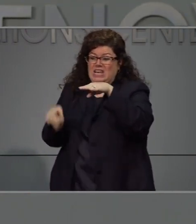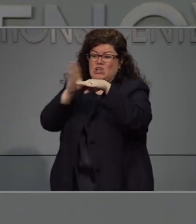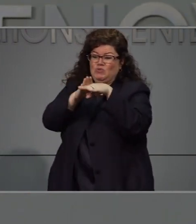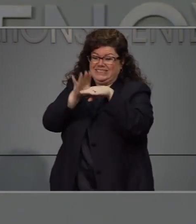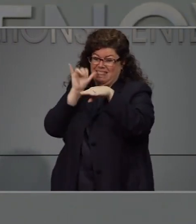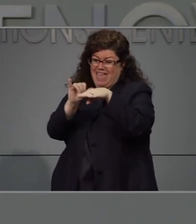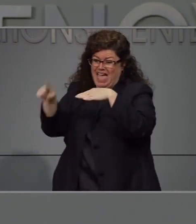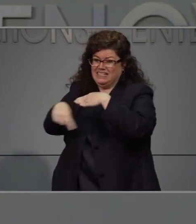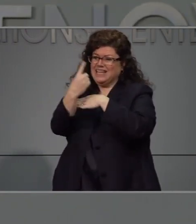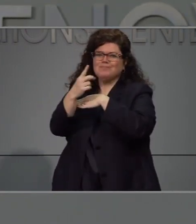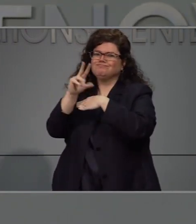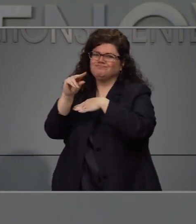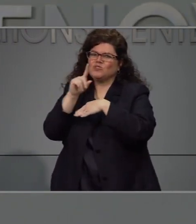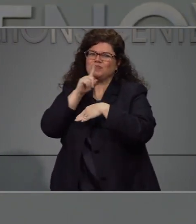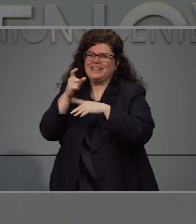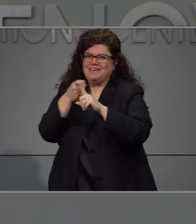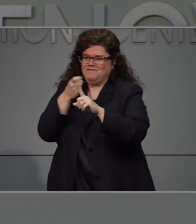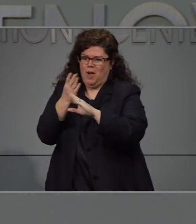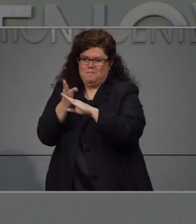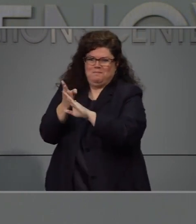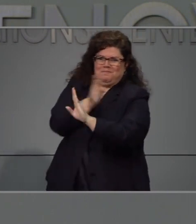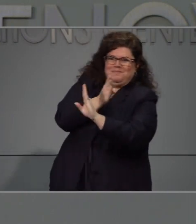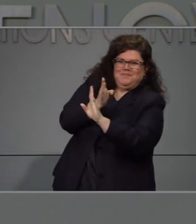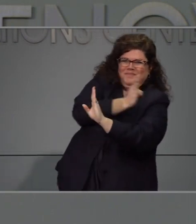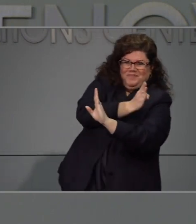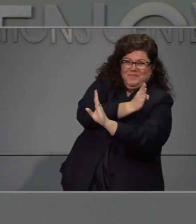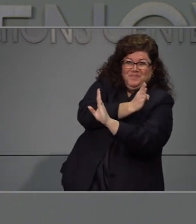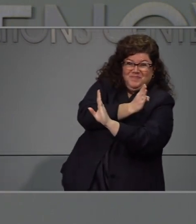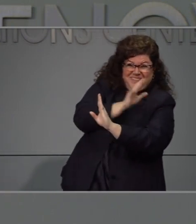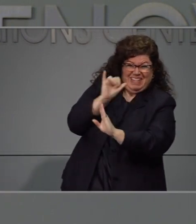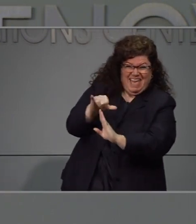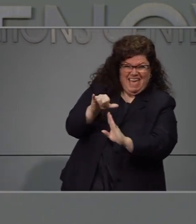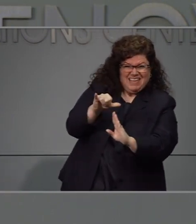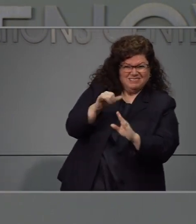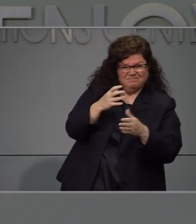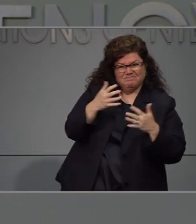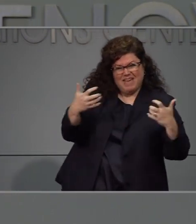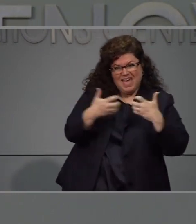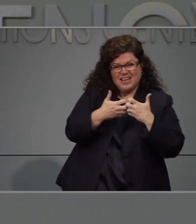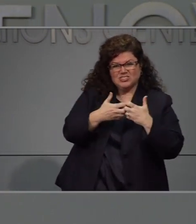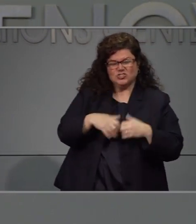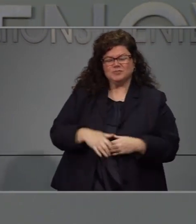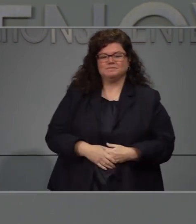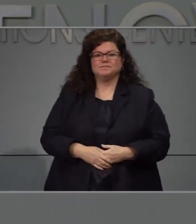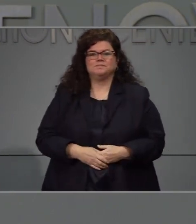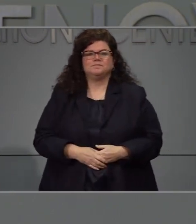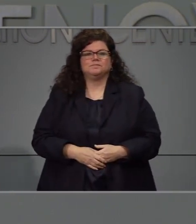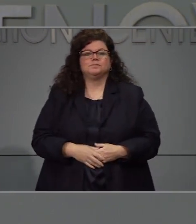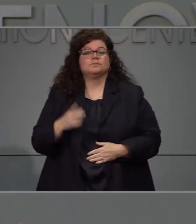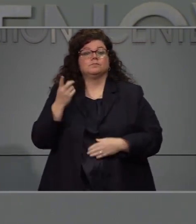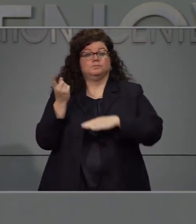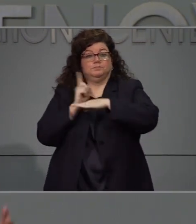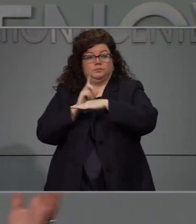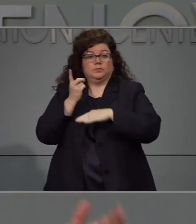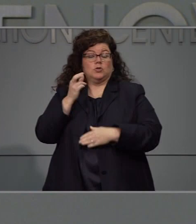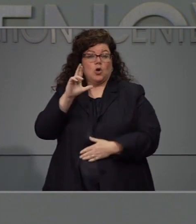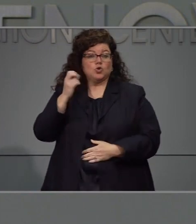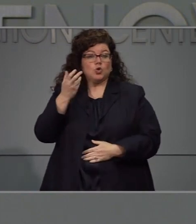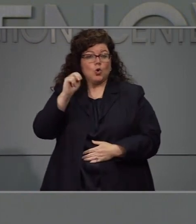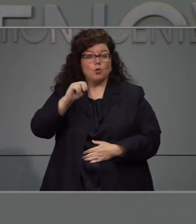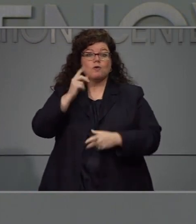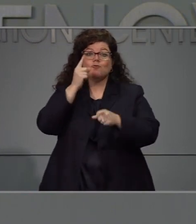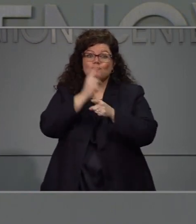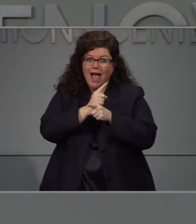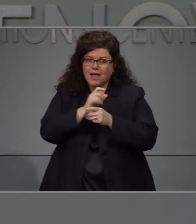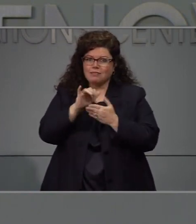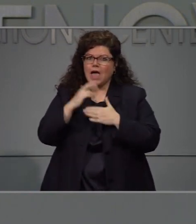Y nosotros continuamos viendo los datos y no nada más hemos estado viendo los datos 14 días desde